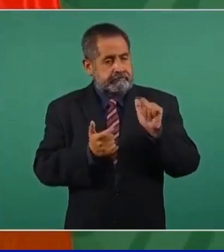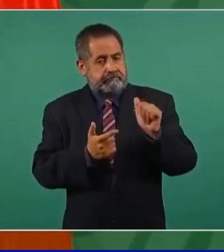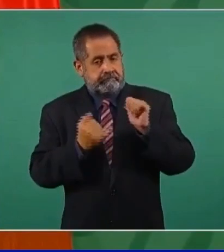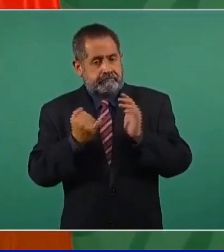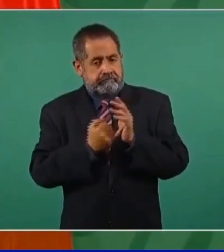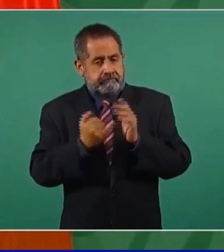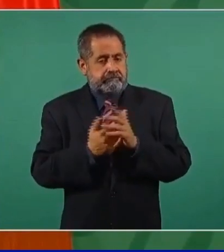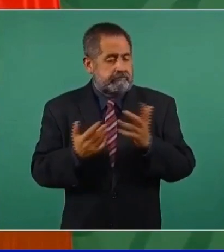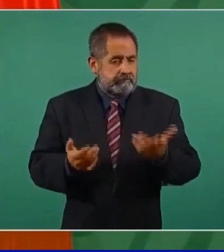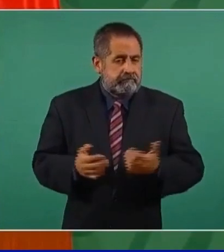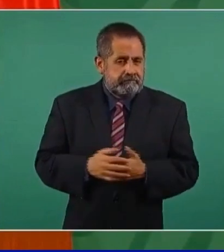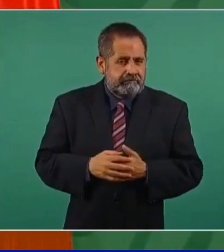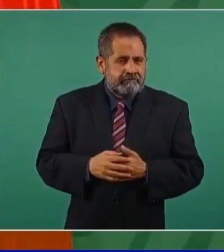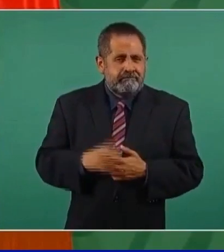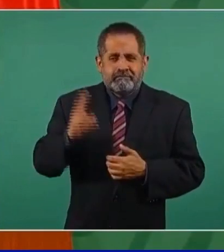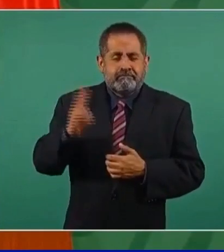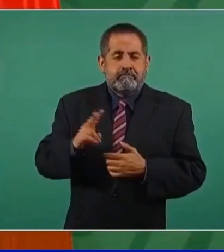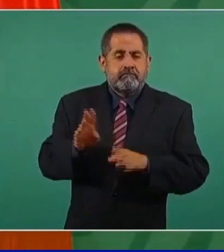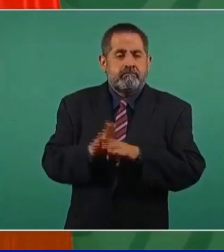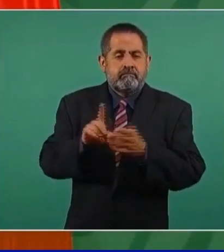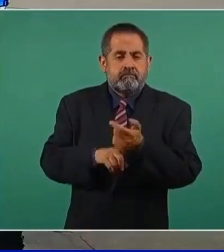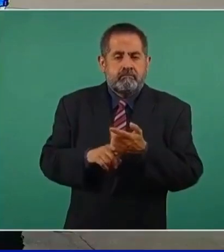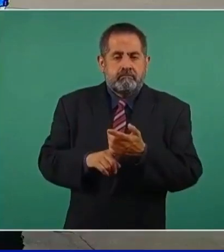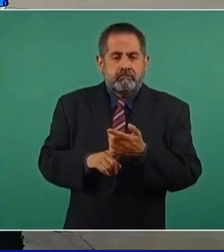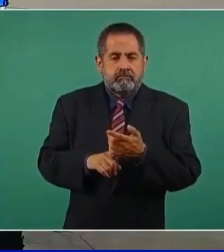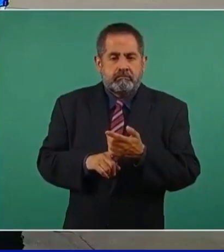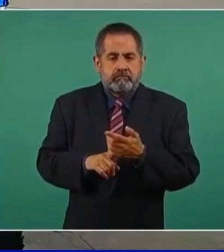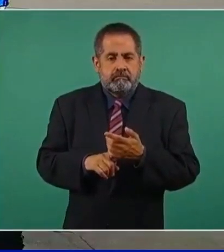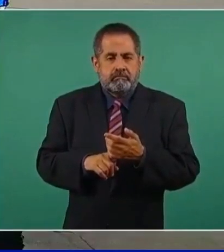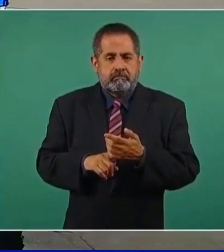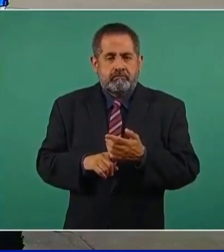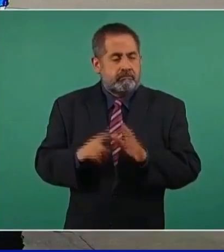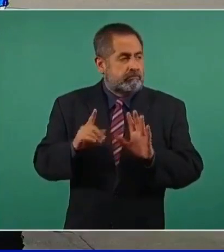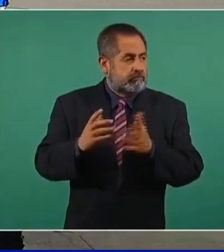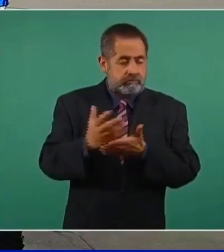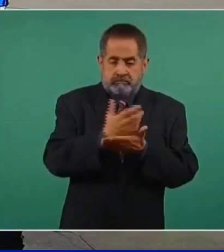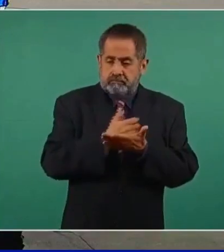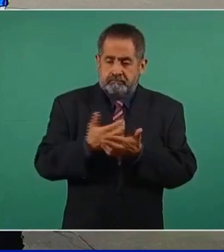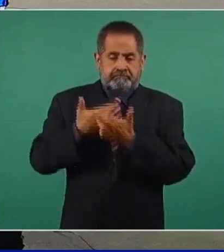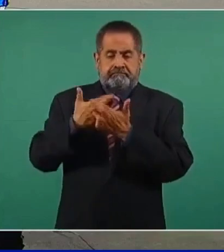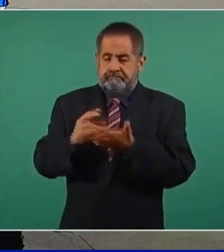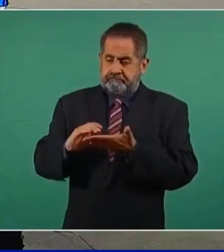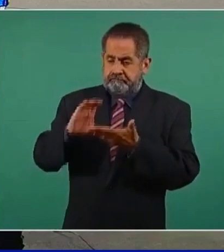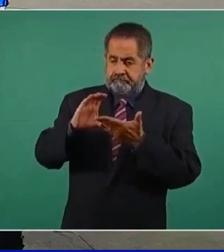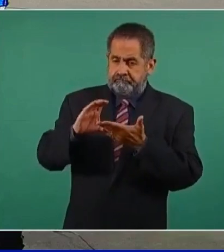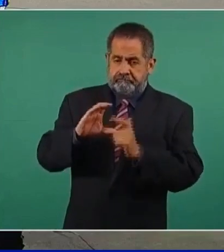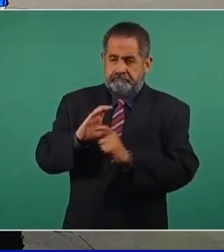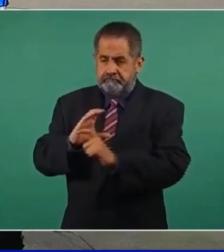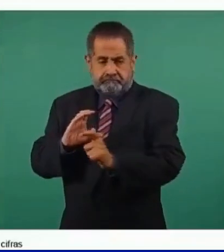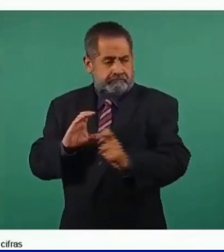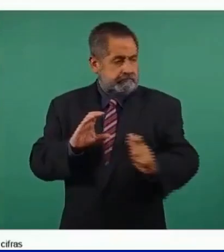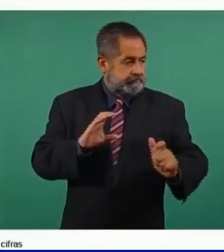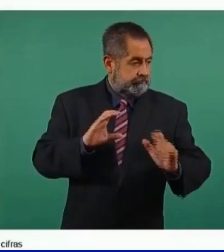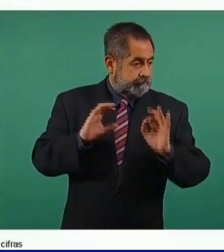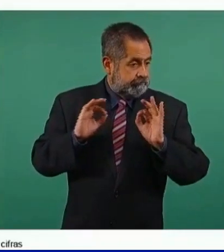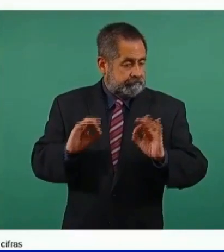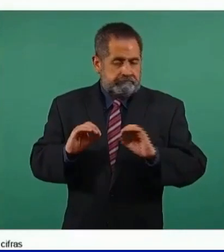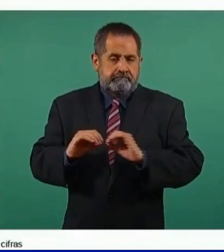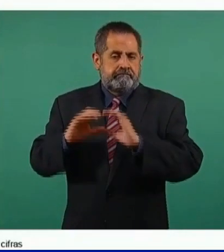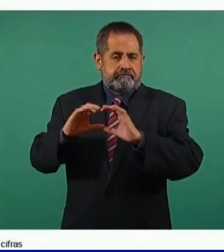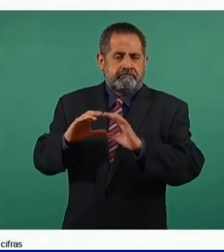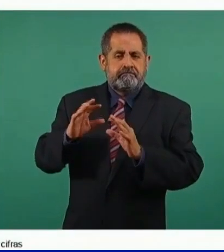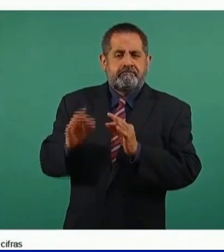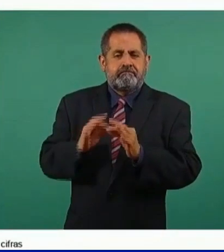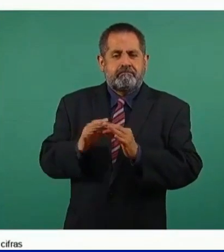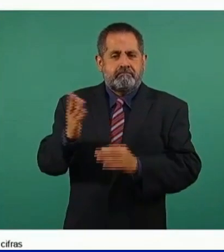que es términos reales, es ya descontando la inflación, o sea que nominal